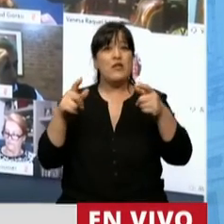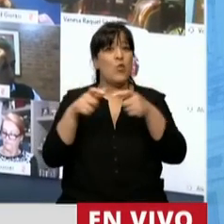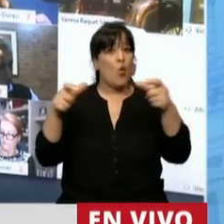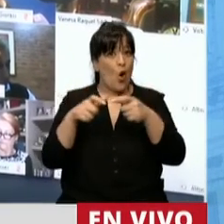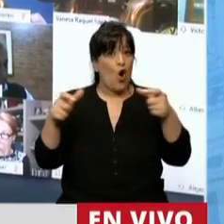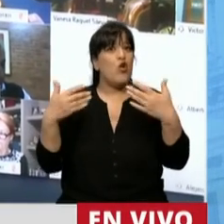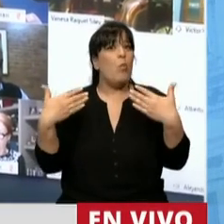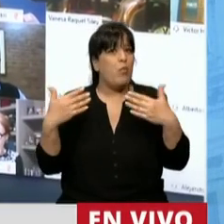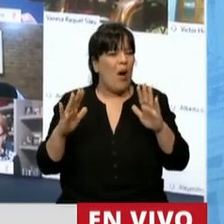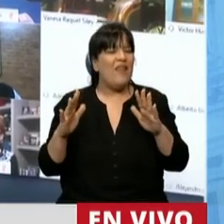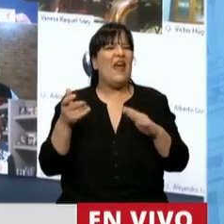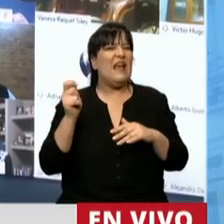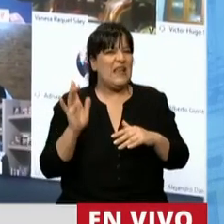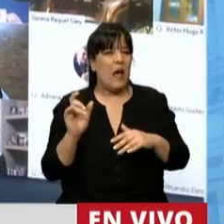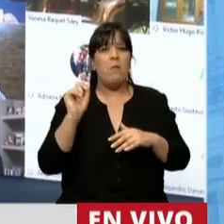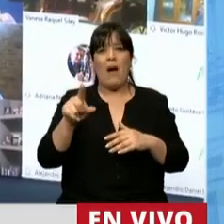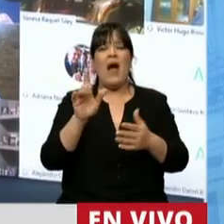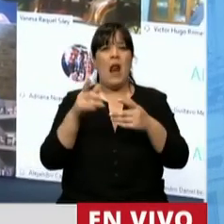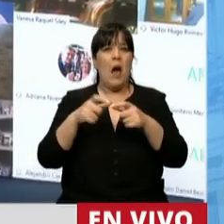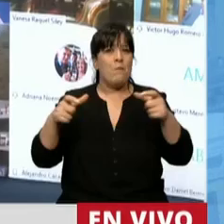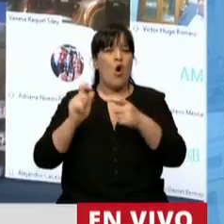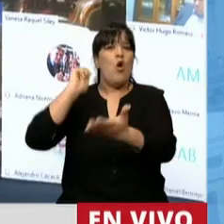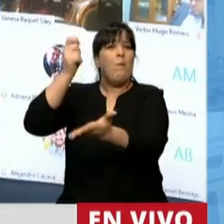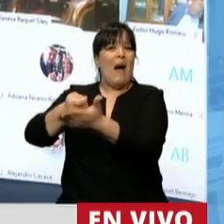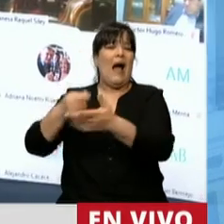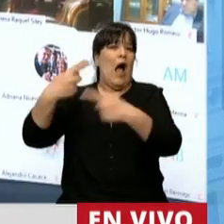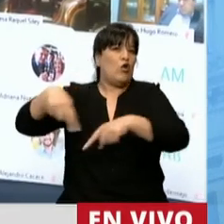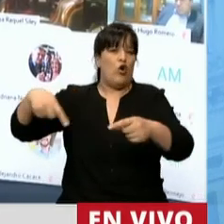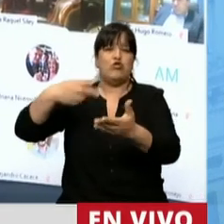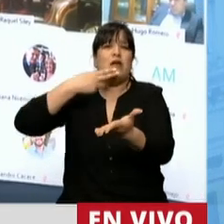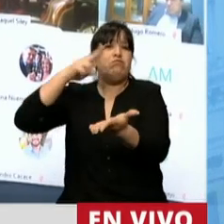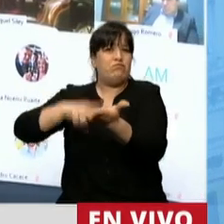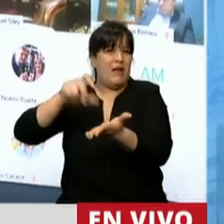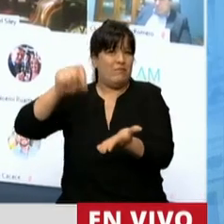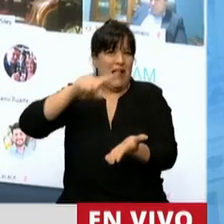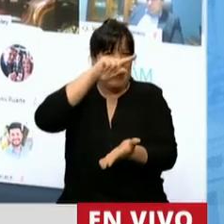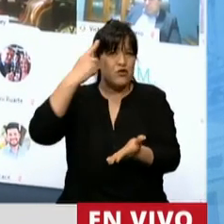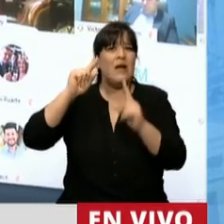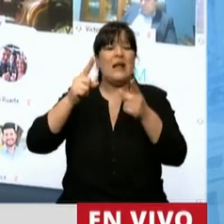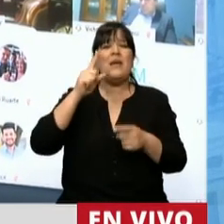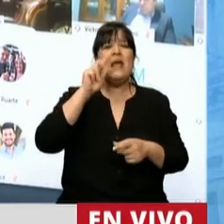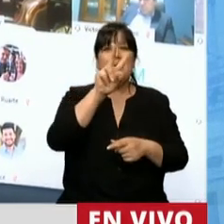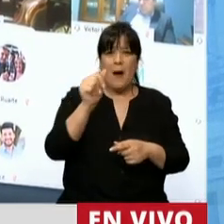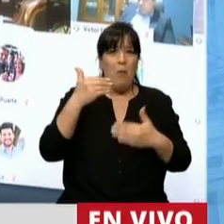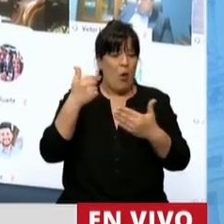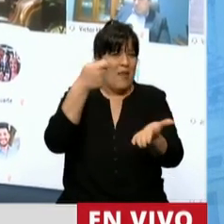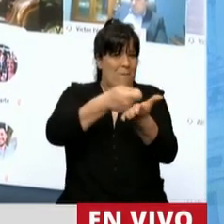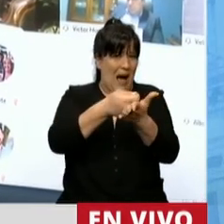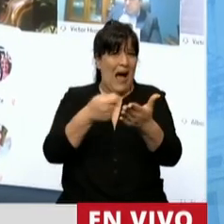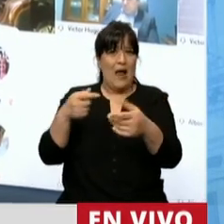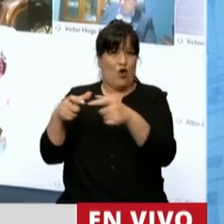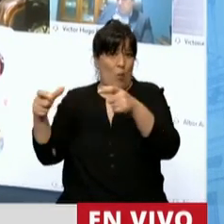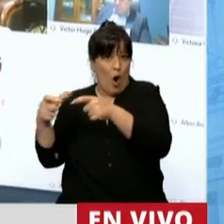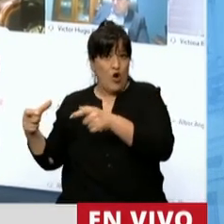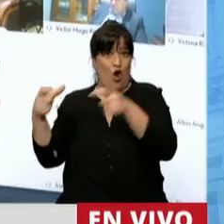bonos podrán ser utilizados para la cancelación de tributos nacionales en particular el impuesto al valor agregado y otros